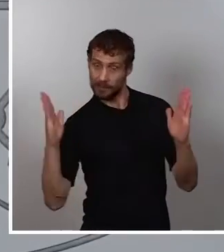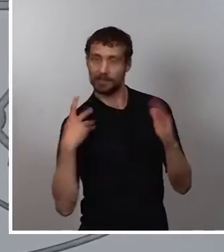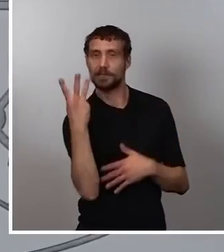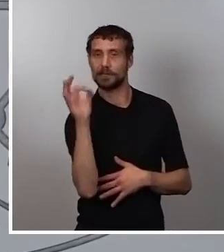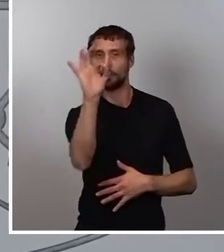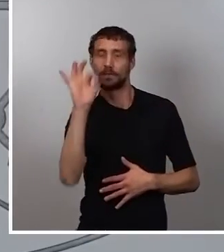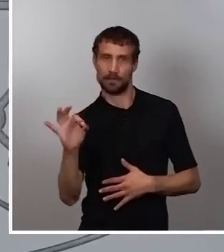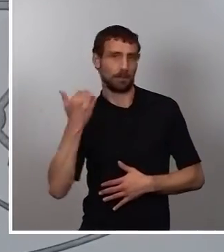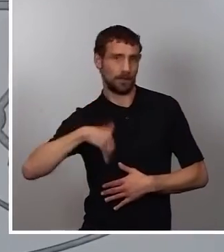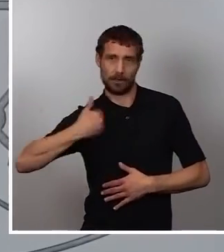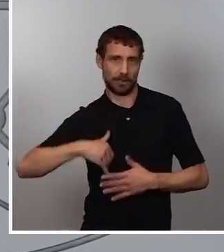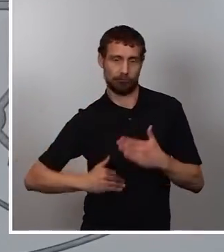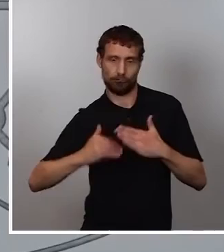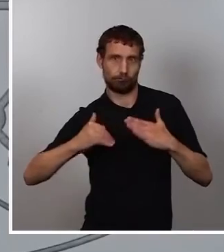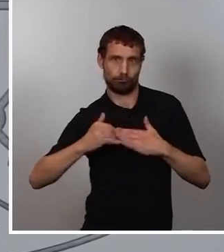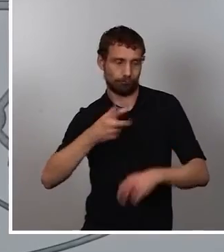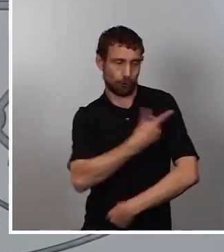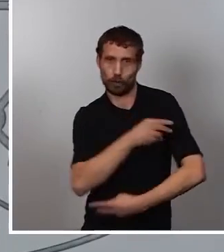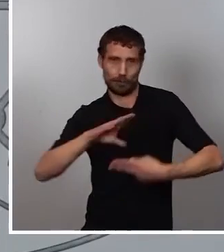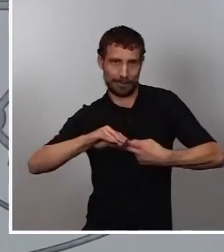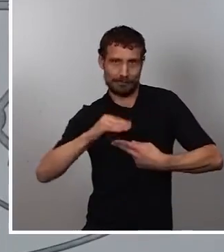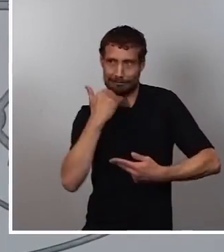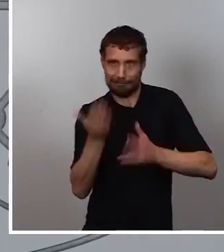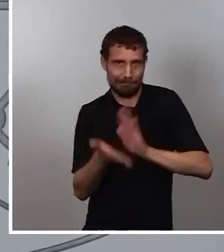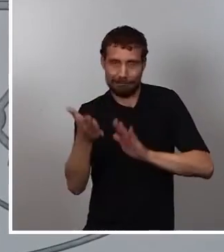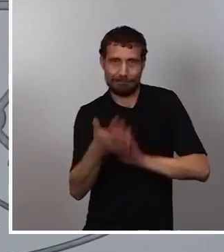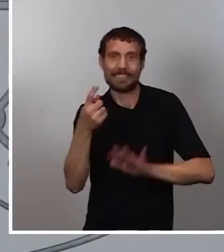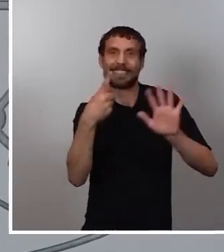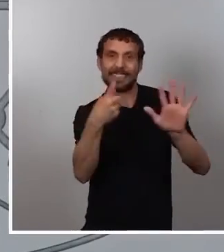completa y casi rozando más del 65% de una sola dosis.